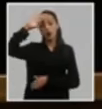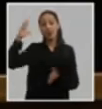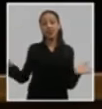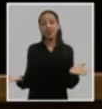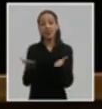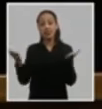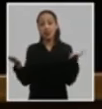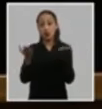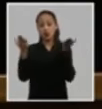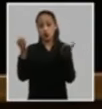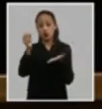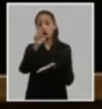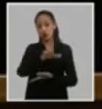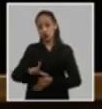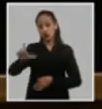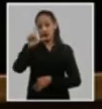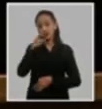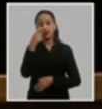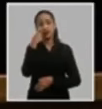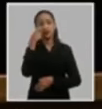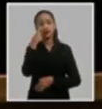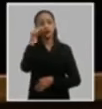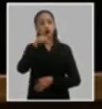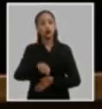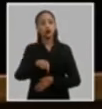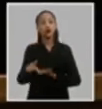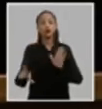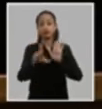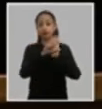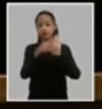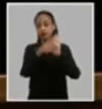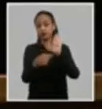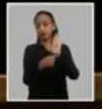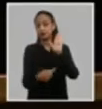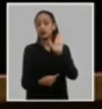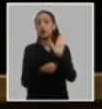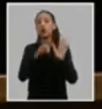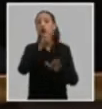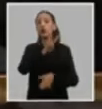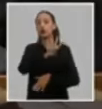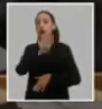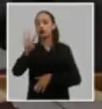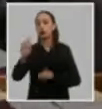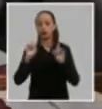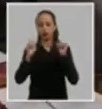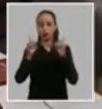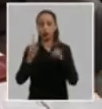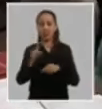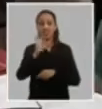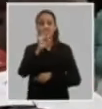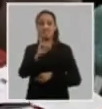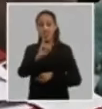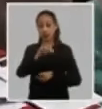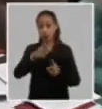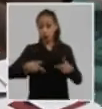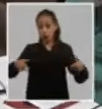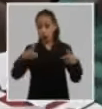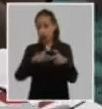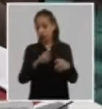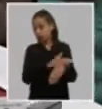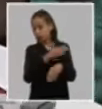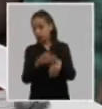socialista teniendo en cuenta las doscientos cuarenta y cuatro políticas aprobadas desde el sexto congreso y la